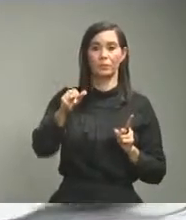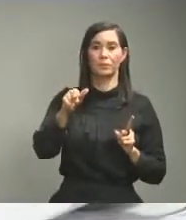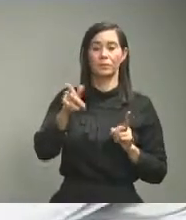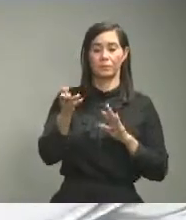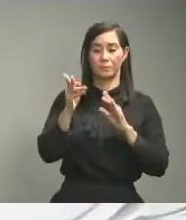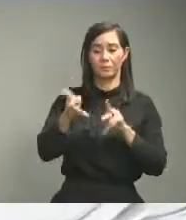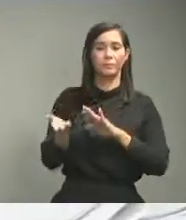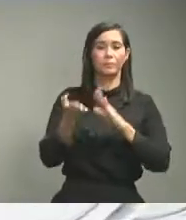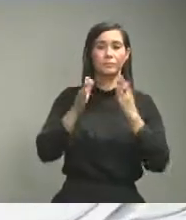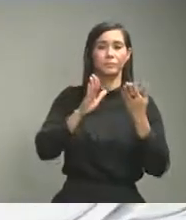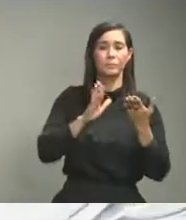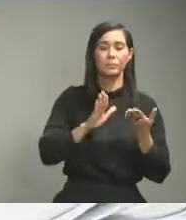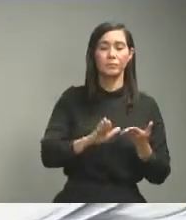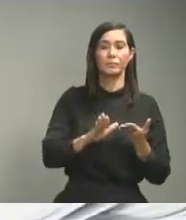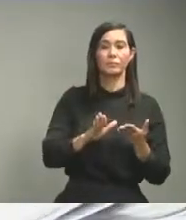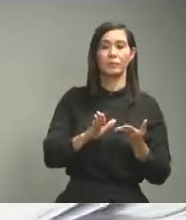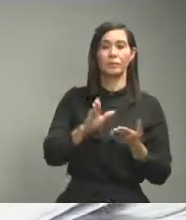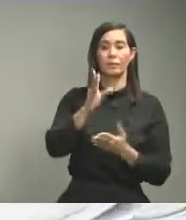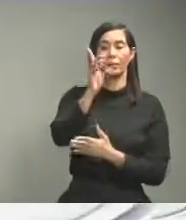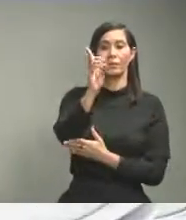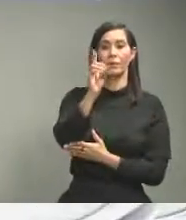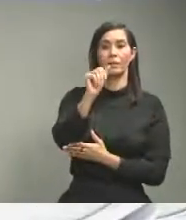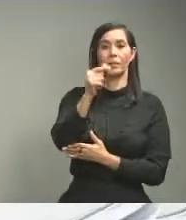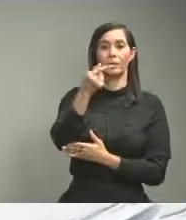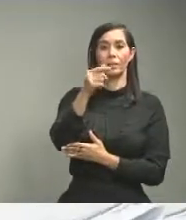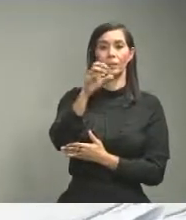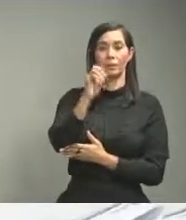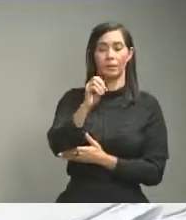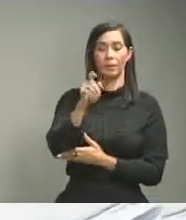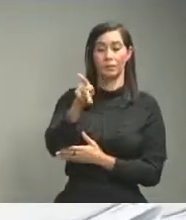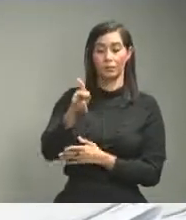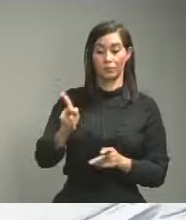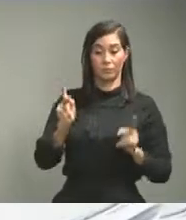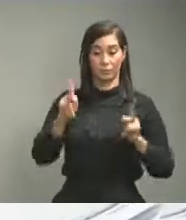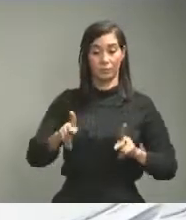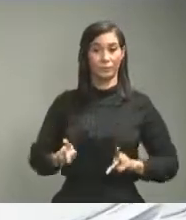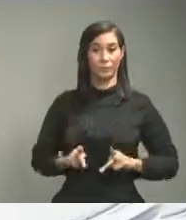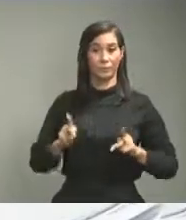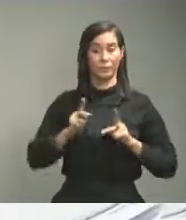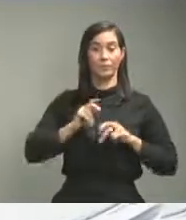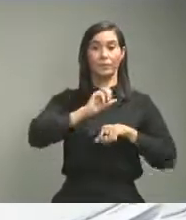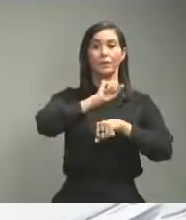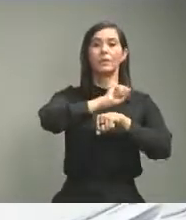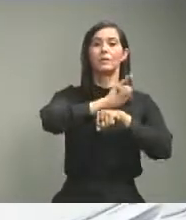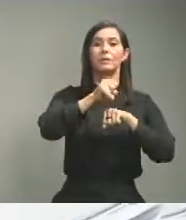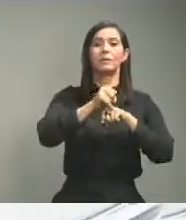menciona de Dago es un habitante de San José de Ocoa